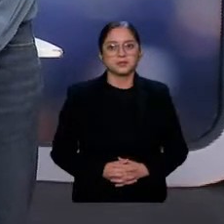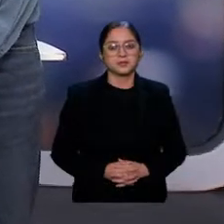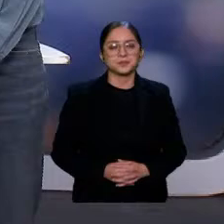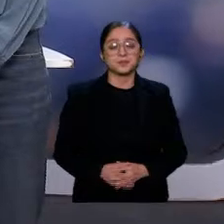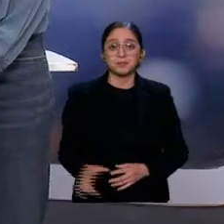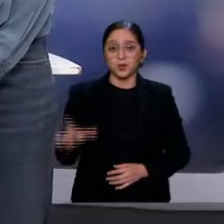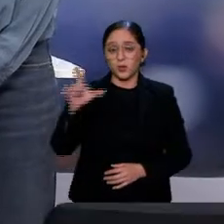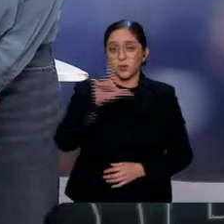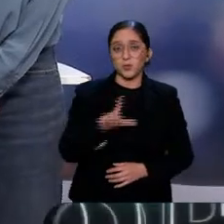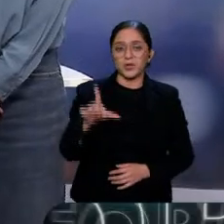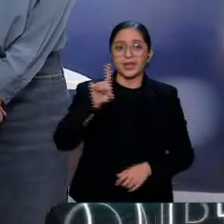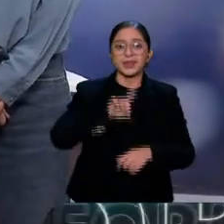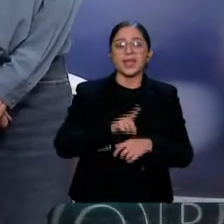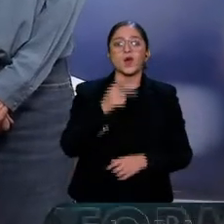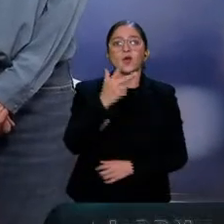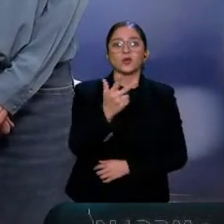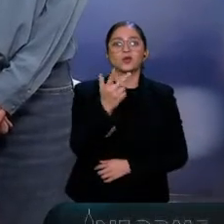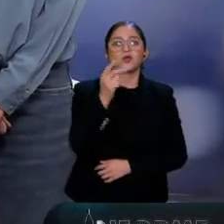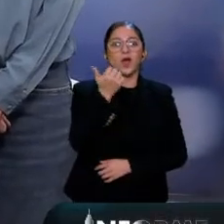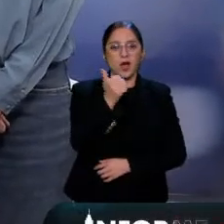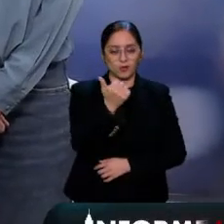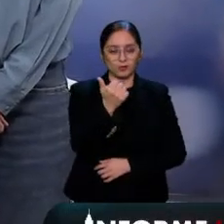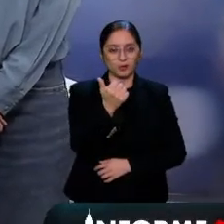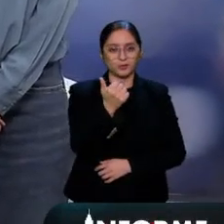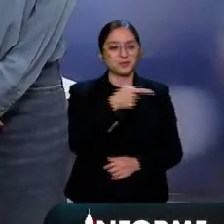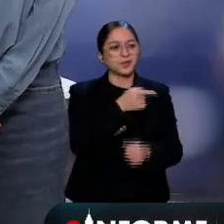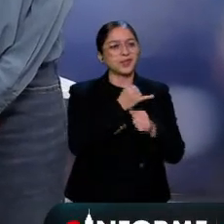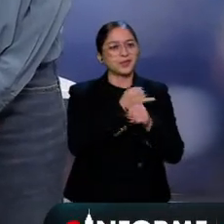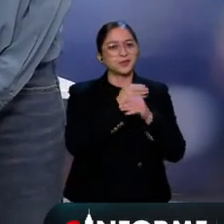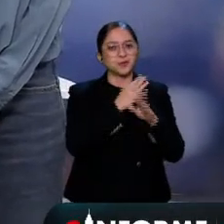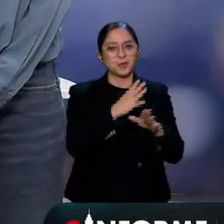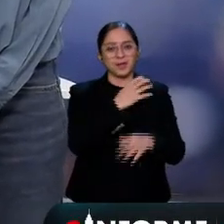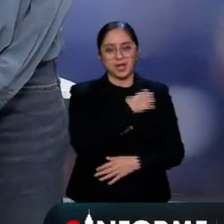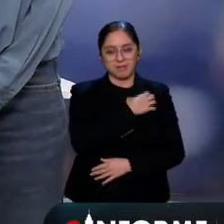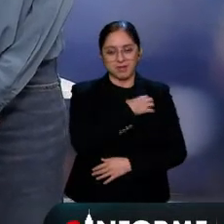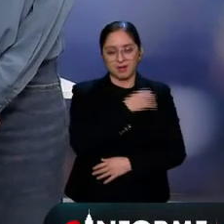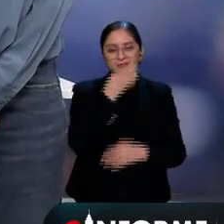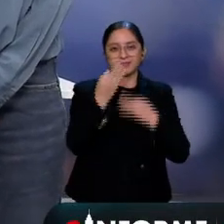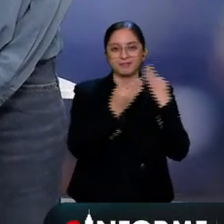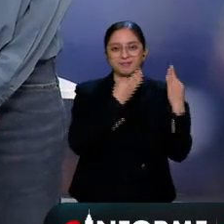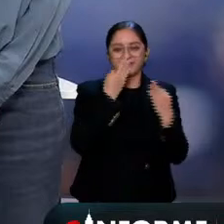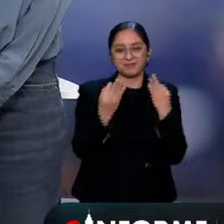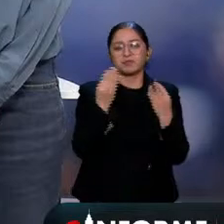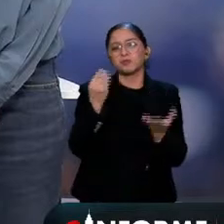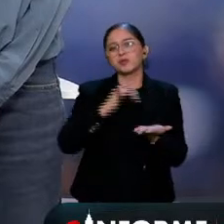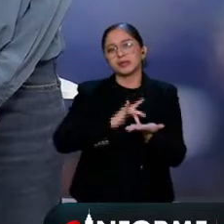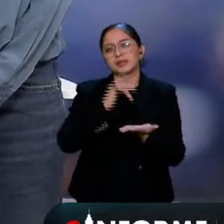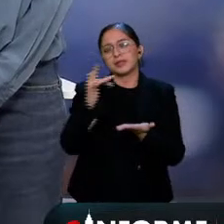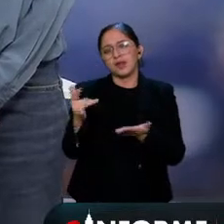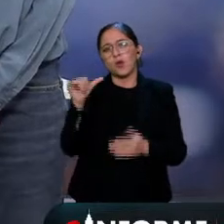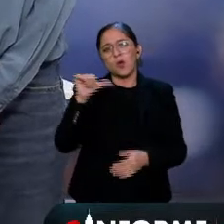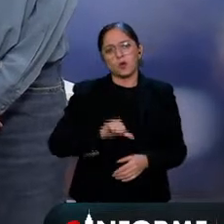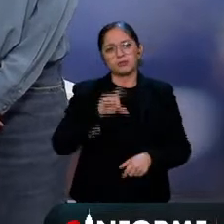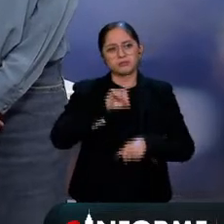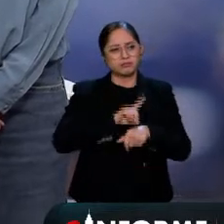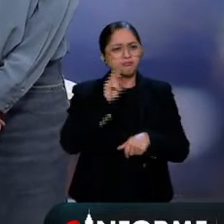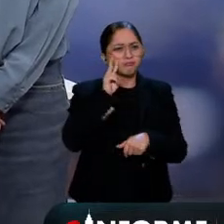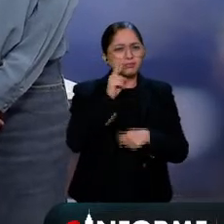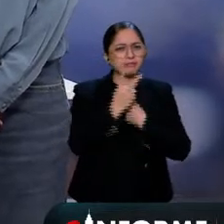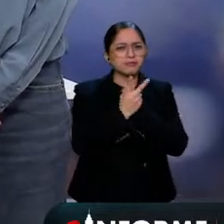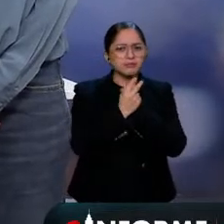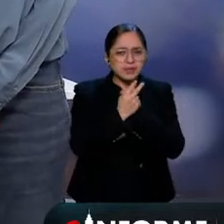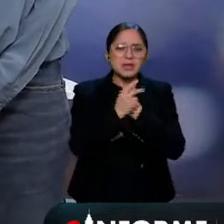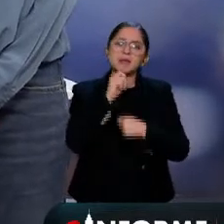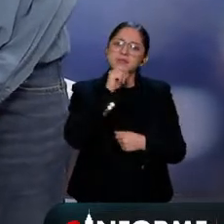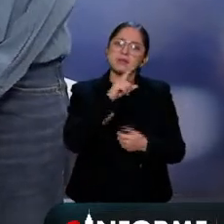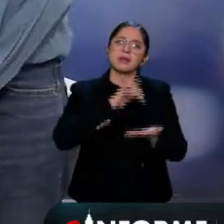Lunes 8 de agosto y esto es Informe Capital. Muy buenas noches, qué gusto saludarlos y agradecerles que nos acompañen, que inicien la semana con